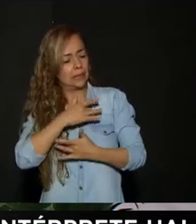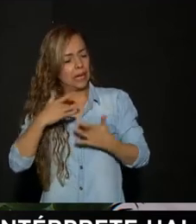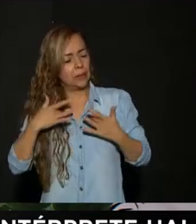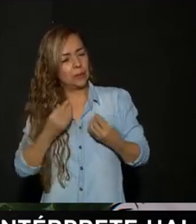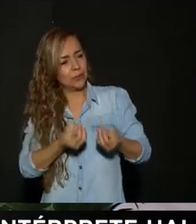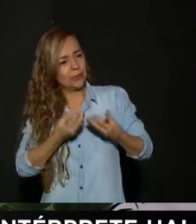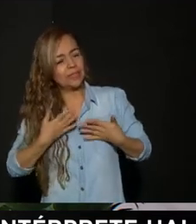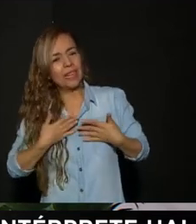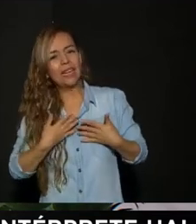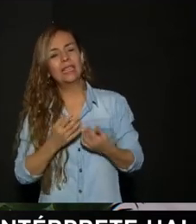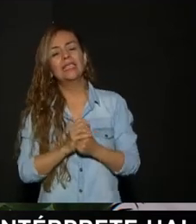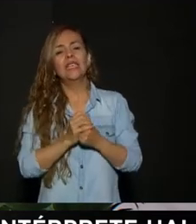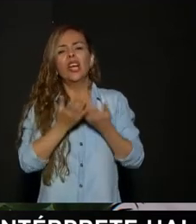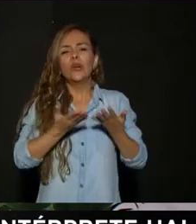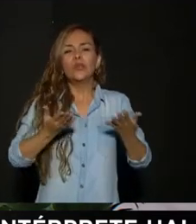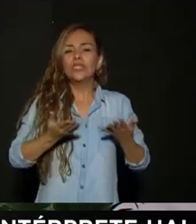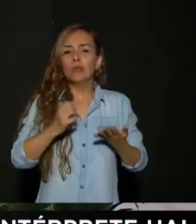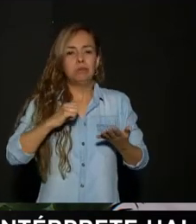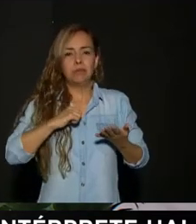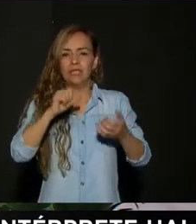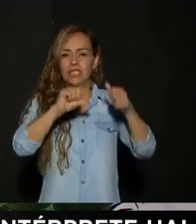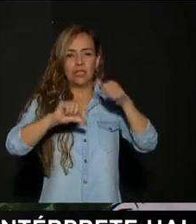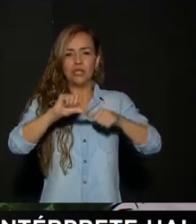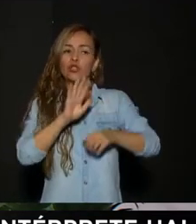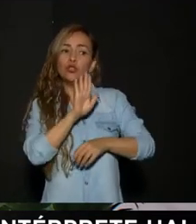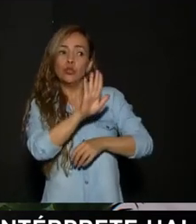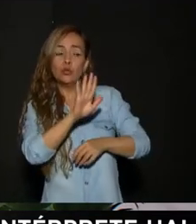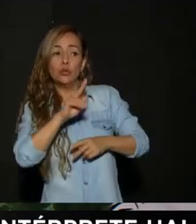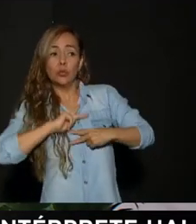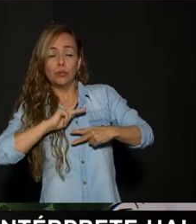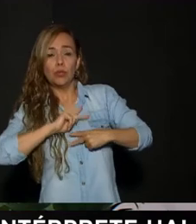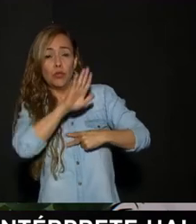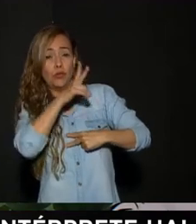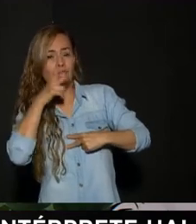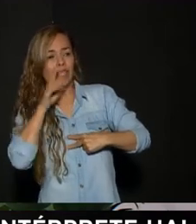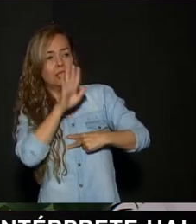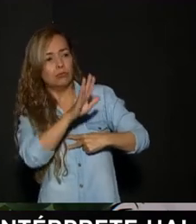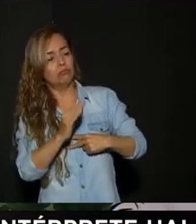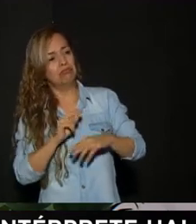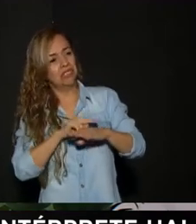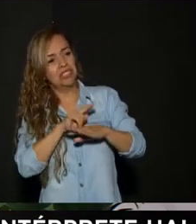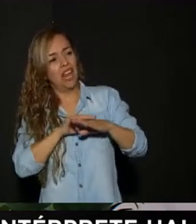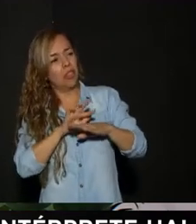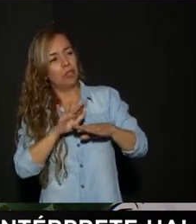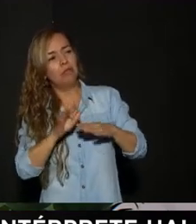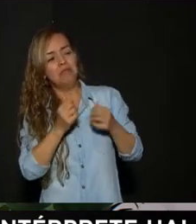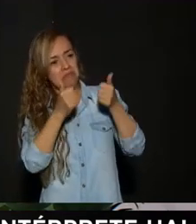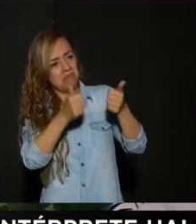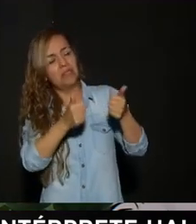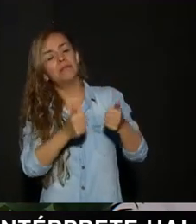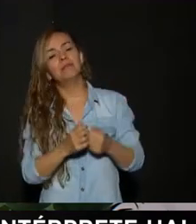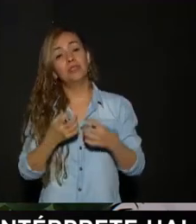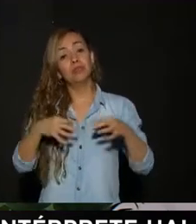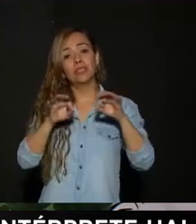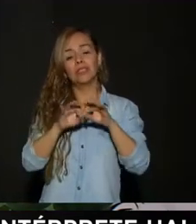Entonces yo creo que Todos poco a poco Nos hemos ido trasladando A las redes sociales Para poder Digamos Comercializar